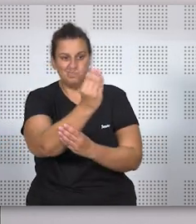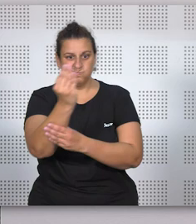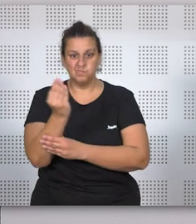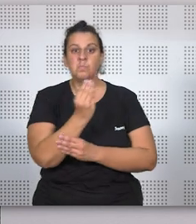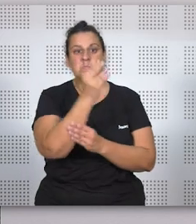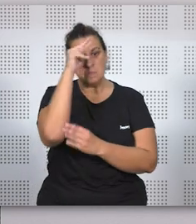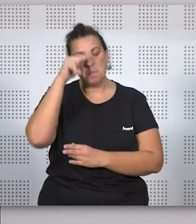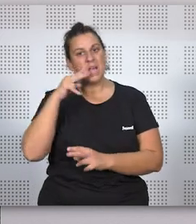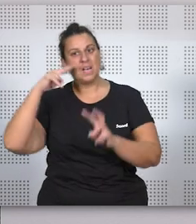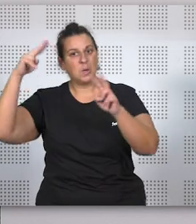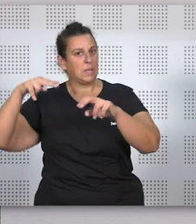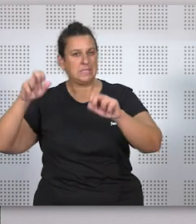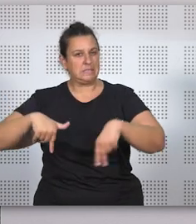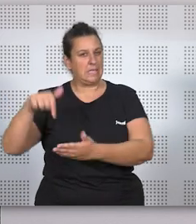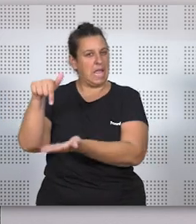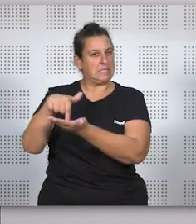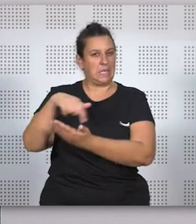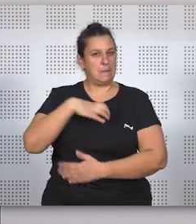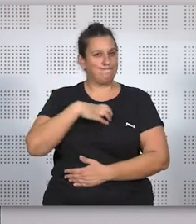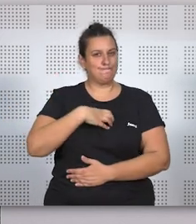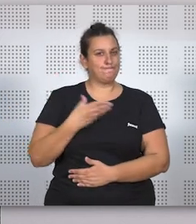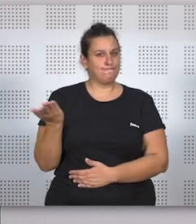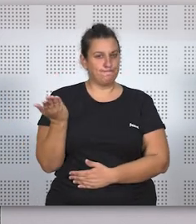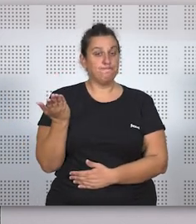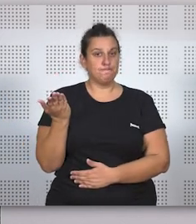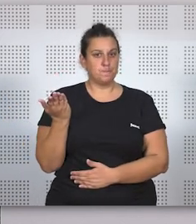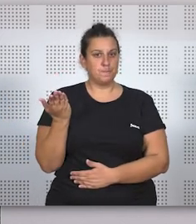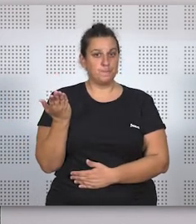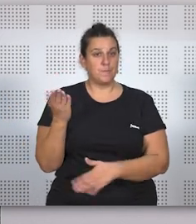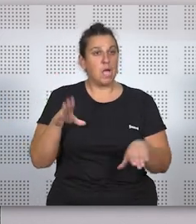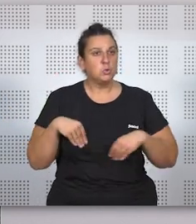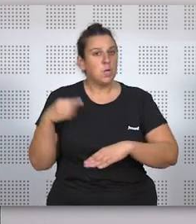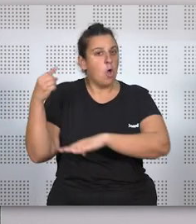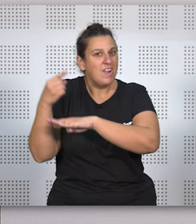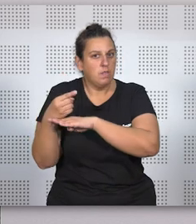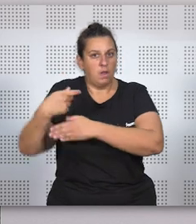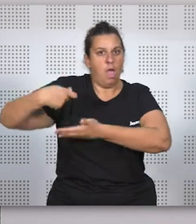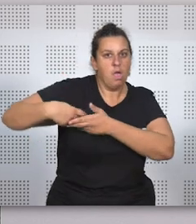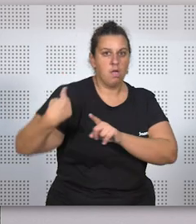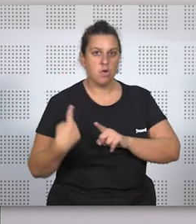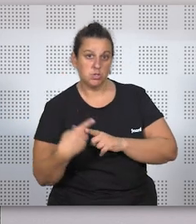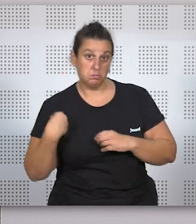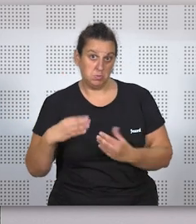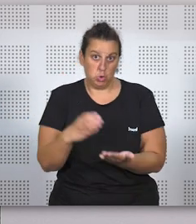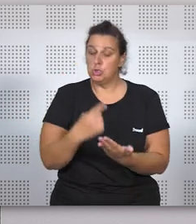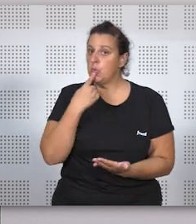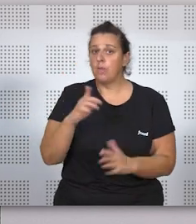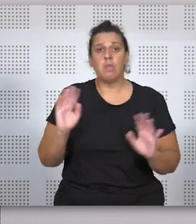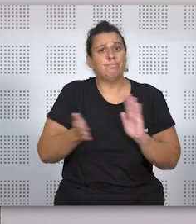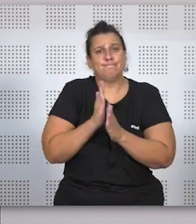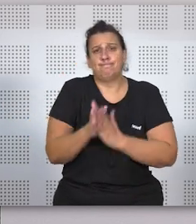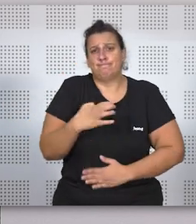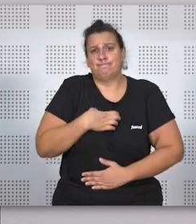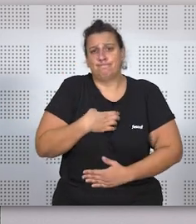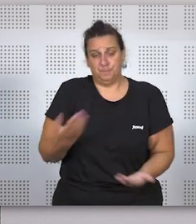que el padre reconociera la paternidad del hijo y por lo tanto asumiera las obligaciones que en este momento la Constitución estaba